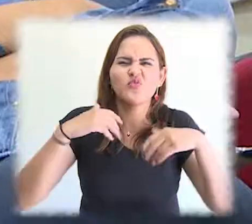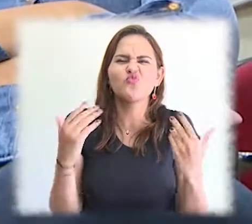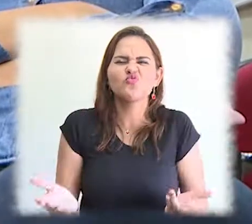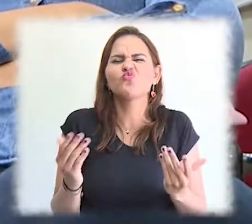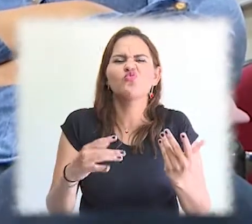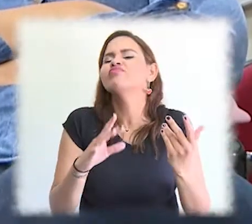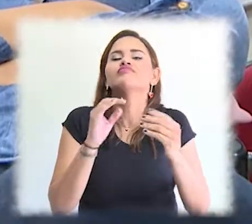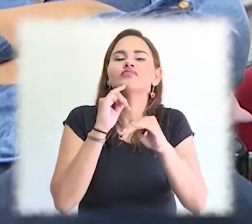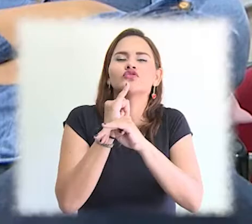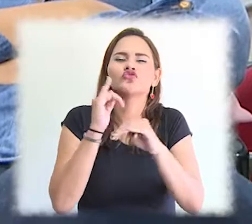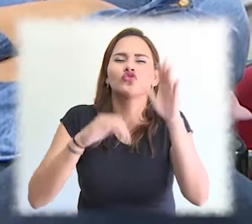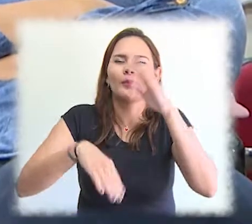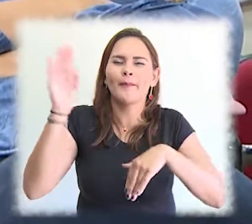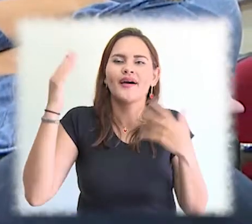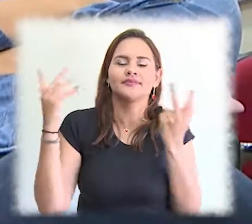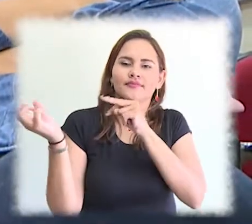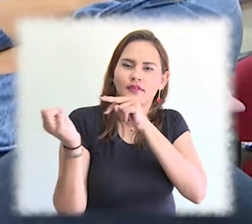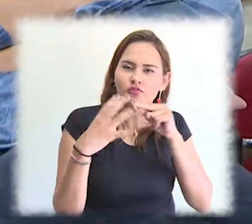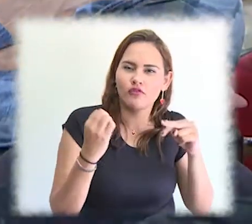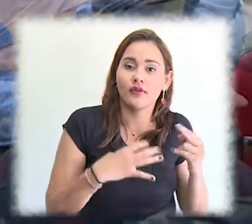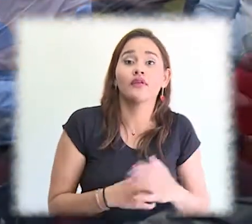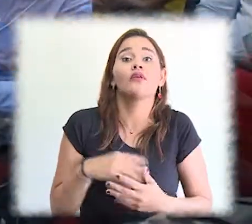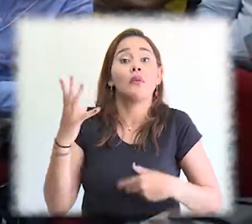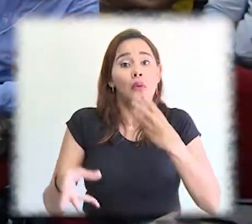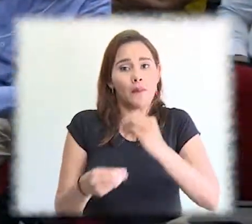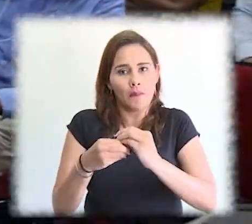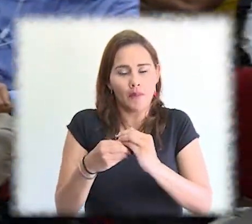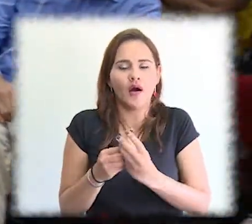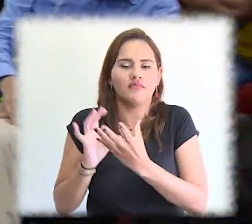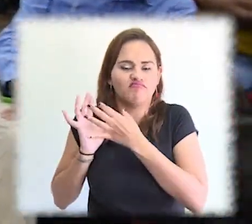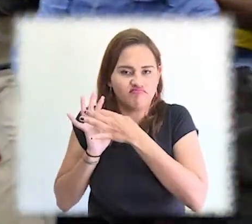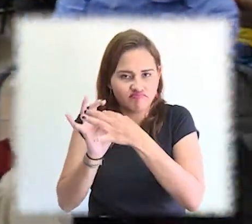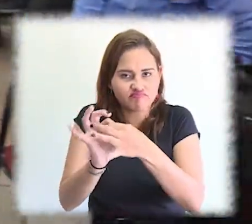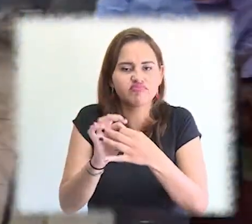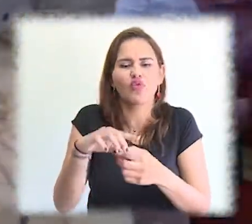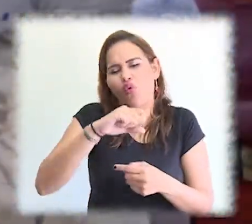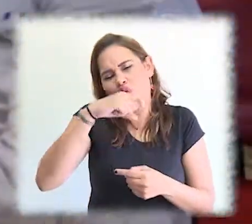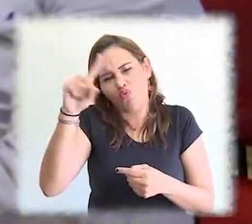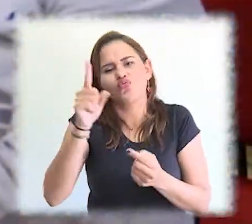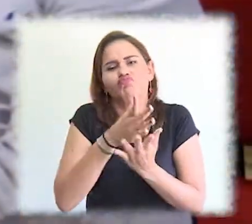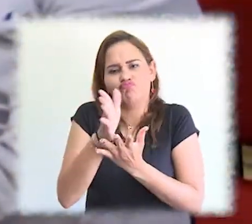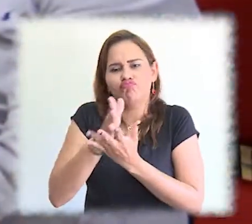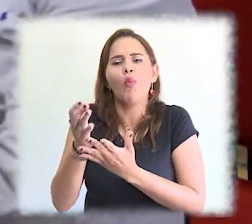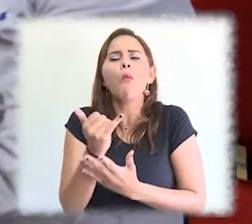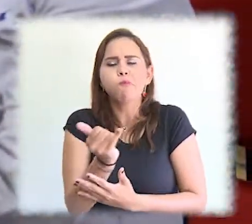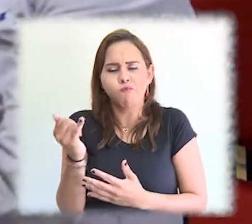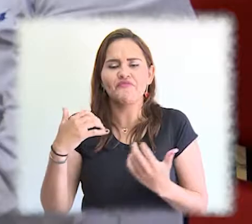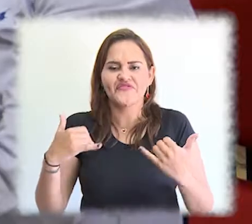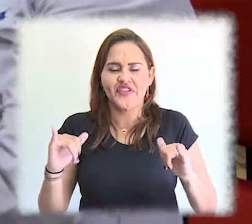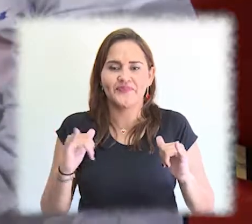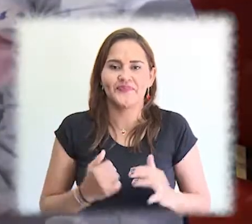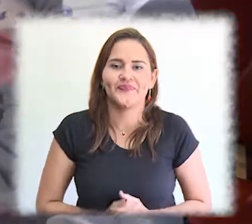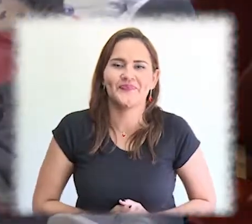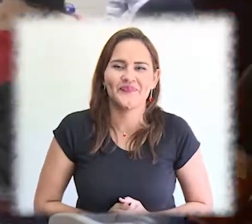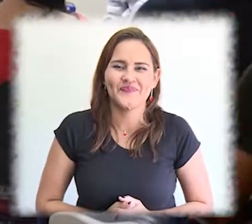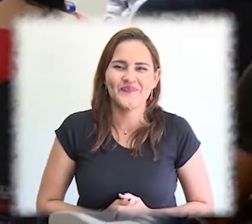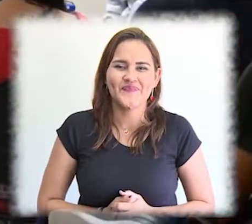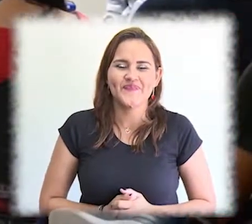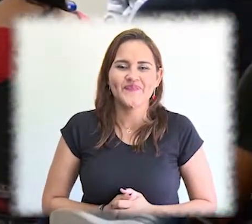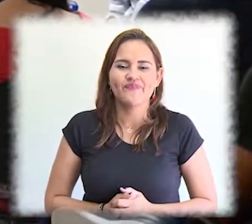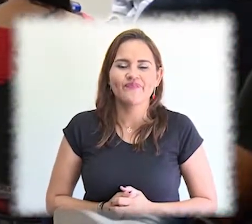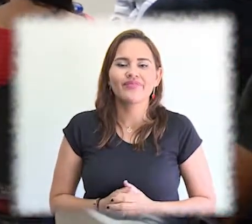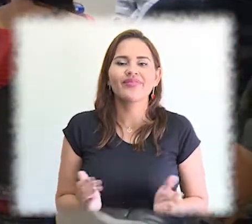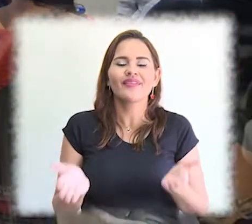realizará el lanzamiento de su nueva especialización en dirección y liderazgo de organizaciones educativas, que se suma a los otros nueve